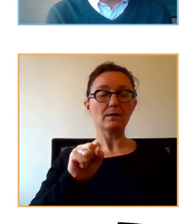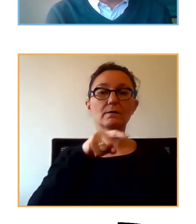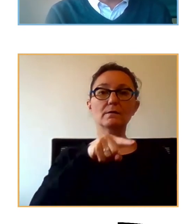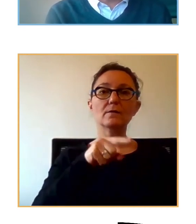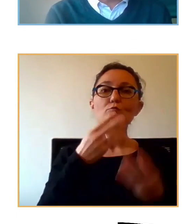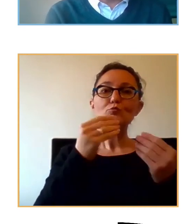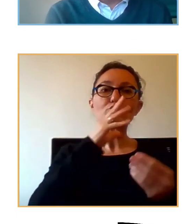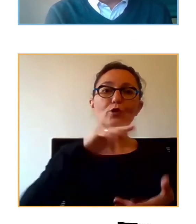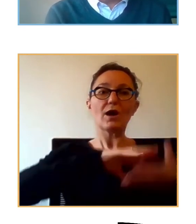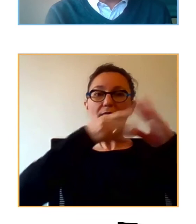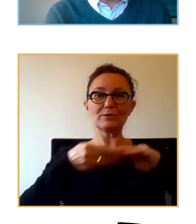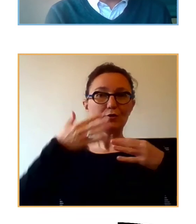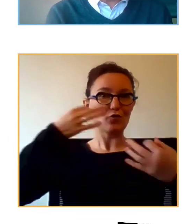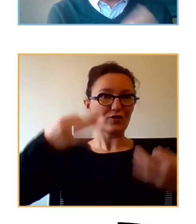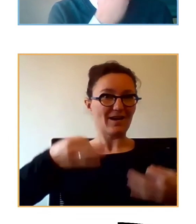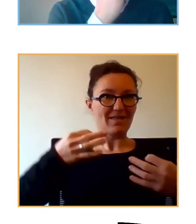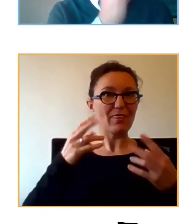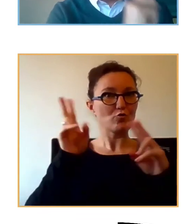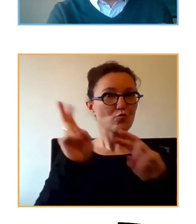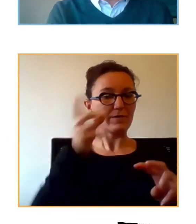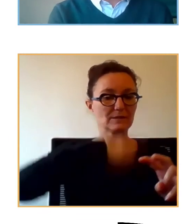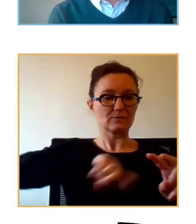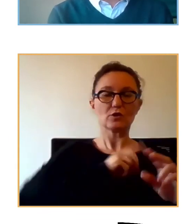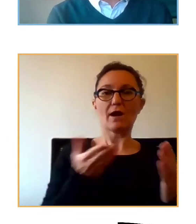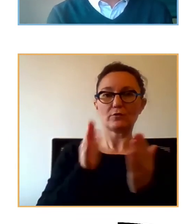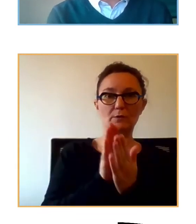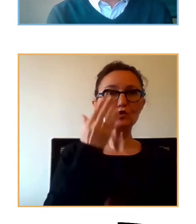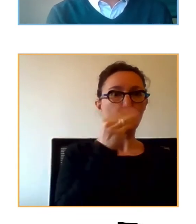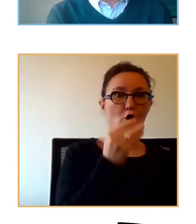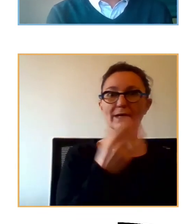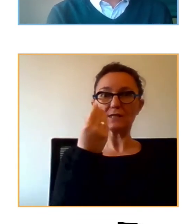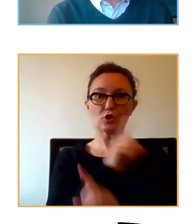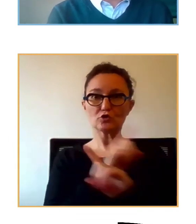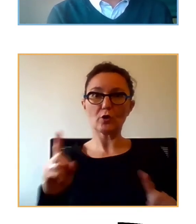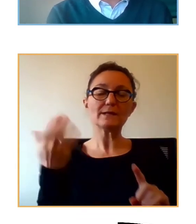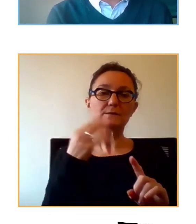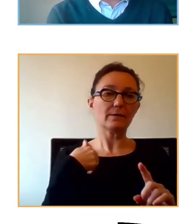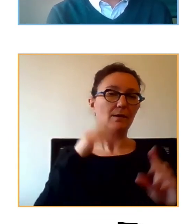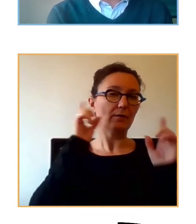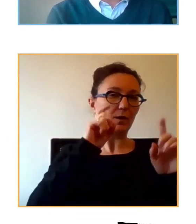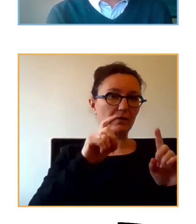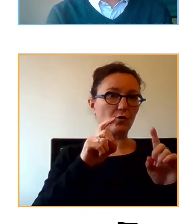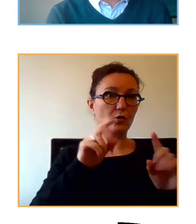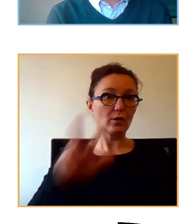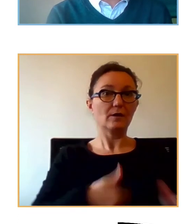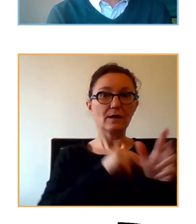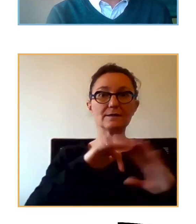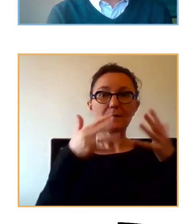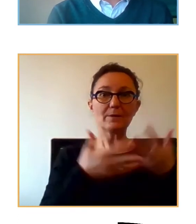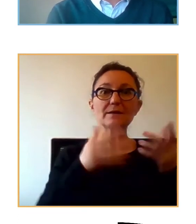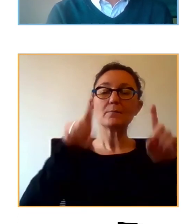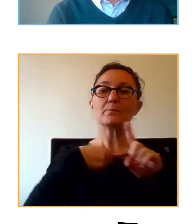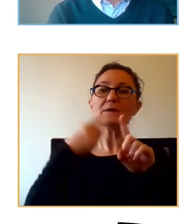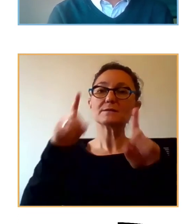estamos todos afrontando. Los jóvenes y no jóvenes acercan a la educación telemática, pero también a veces estamos observando que hay más casos de problemas por el uso,